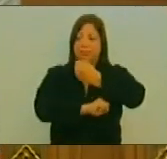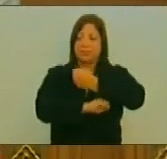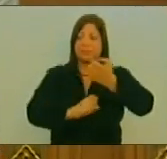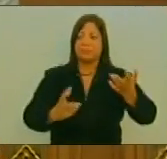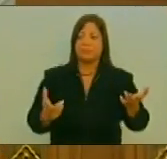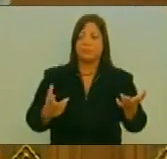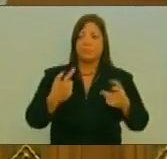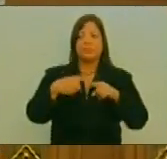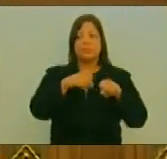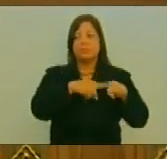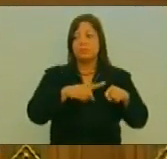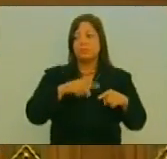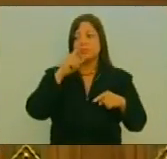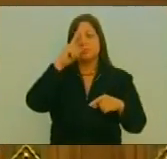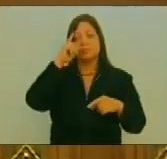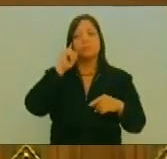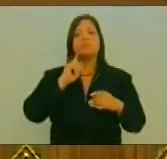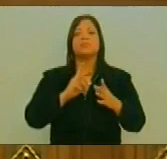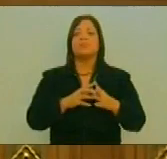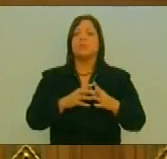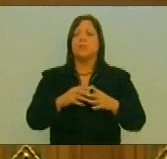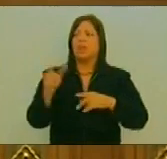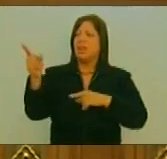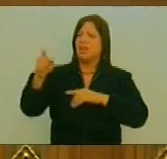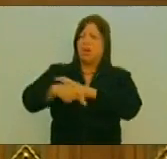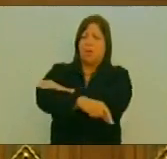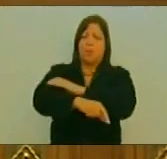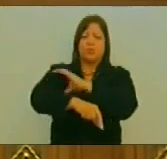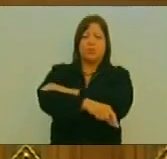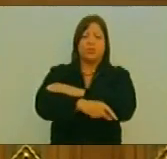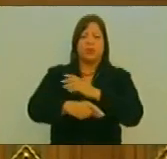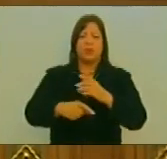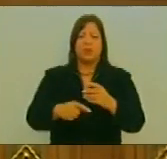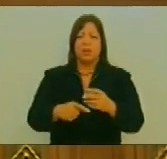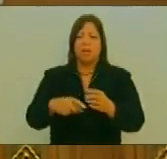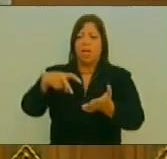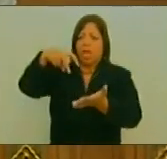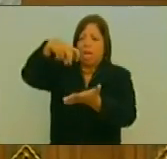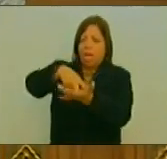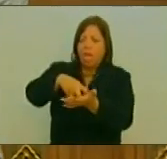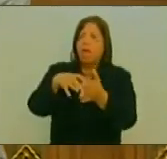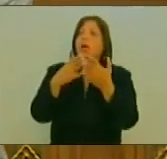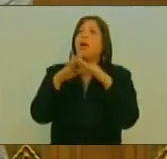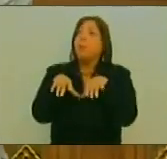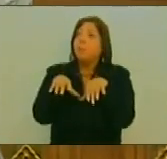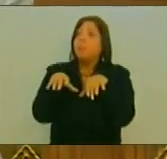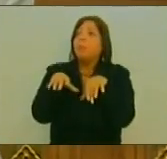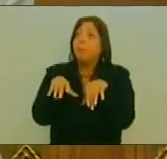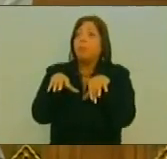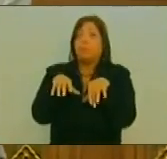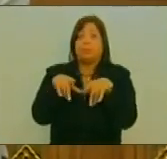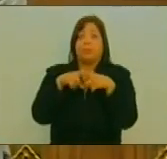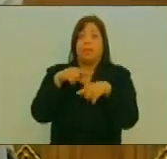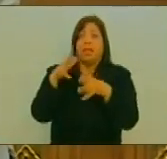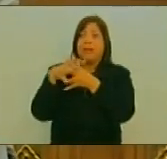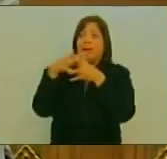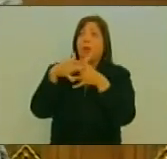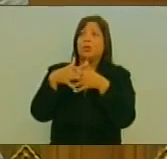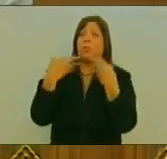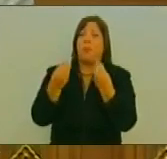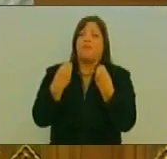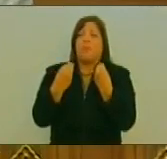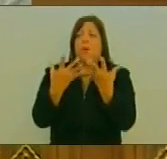A esa Pseudo Dirigencia Que se ha ido A arrodillar Por el mundo A solicitar Más sanciones